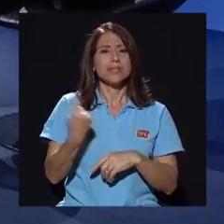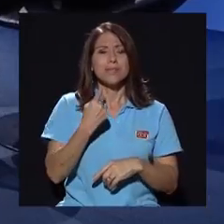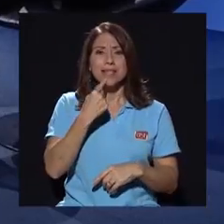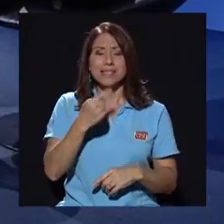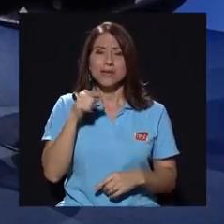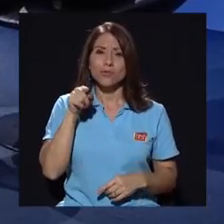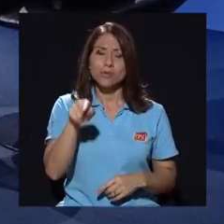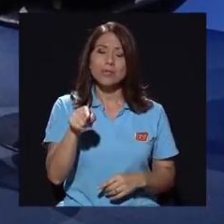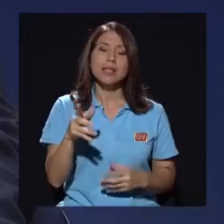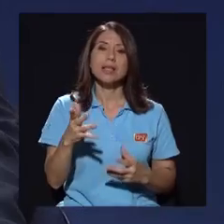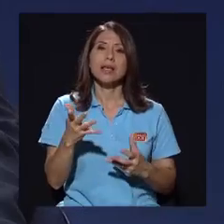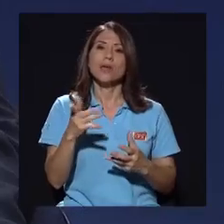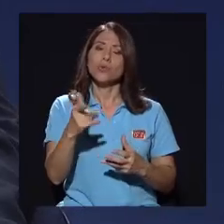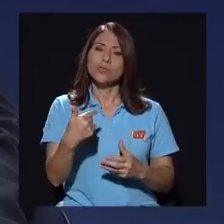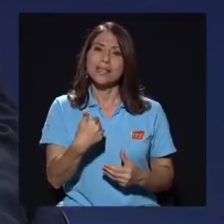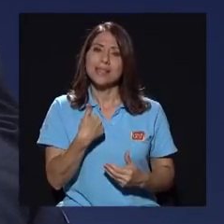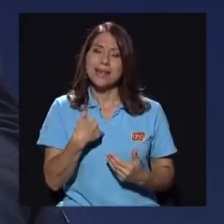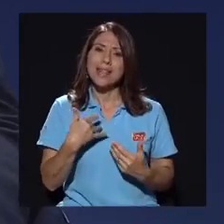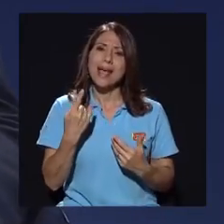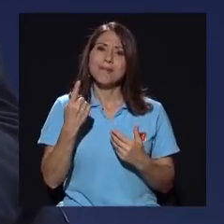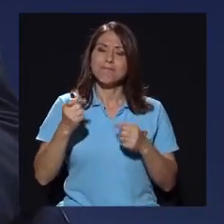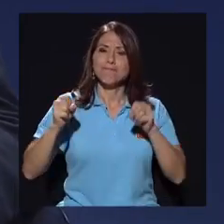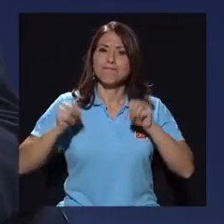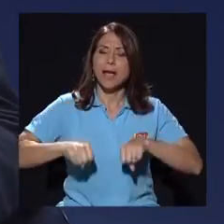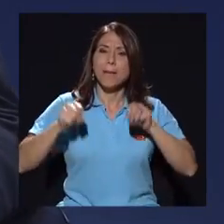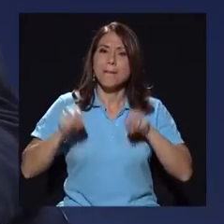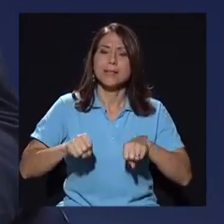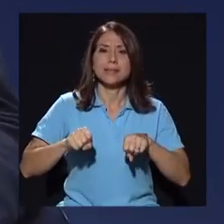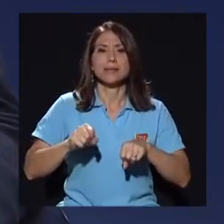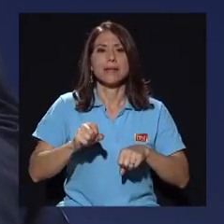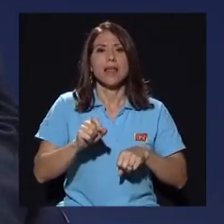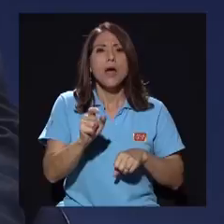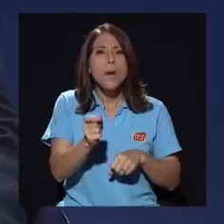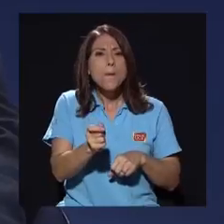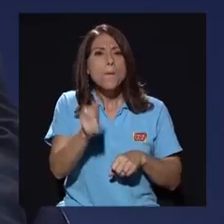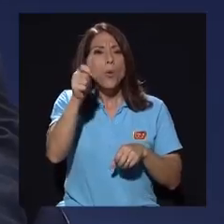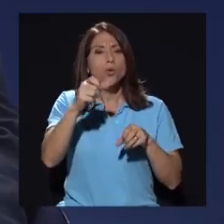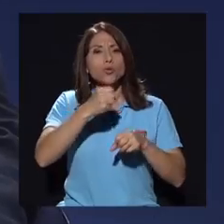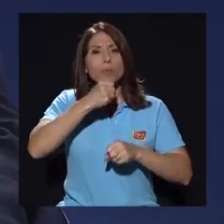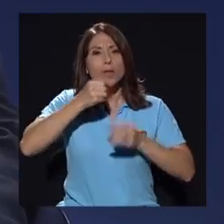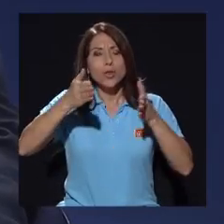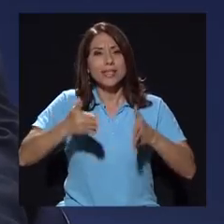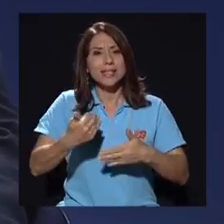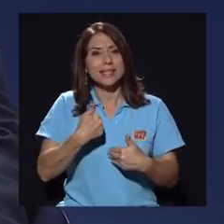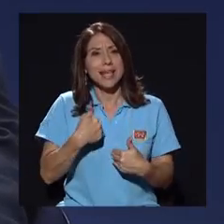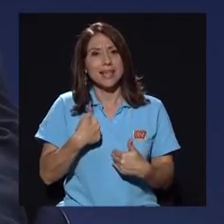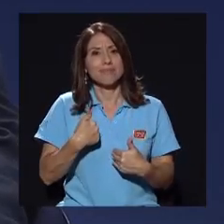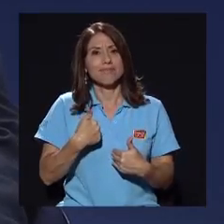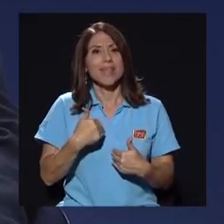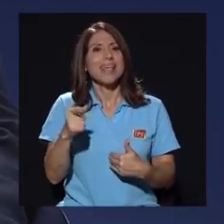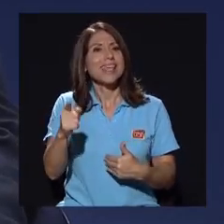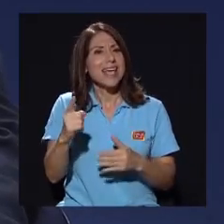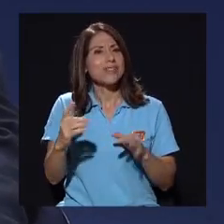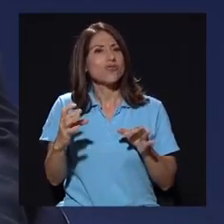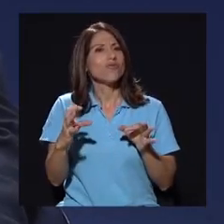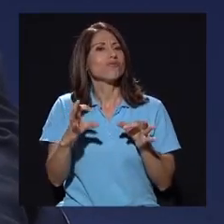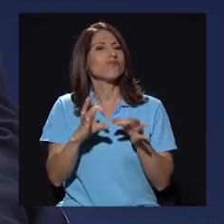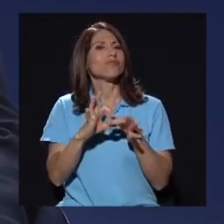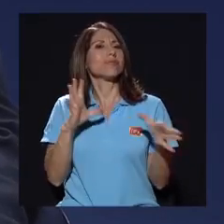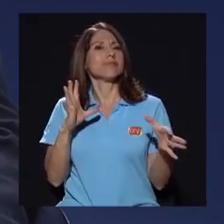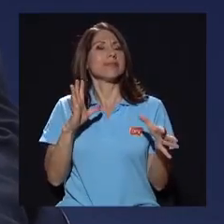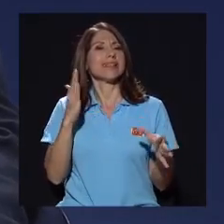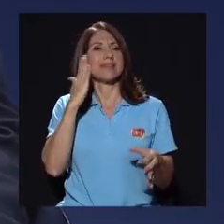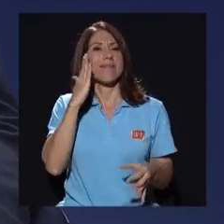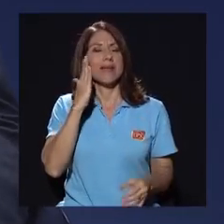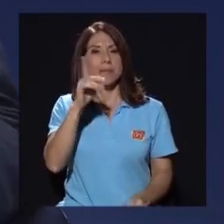tenía una capacidad que pocos periodistas tienen y casualmente tiene que ver con saber preguntar.